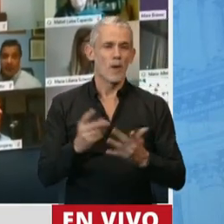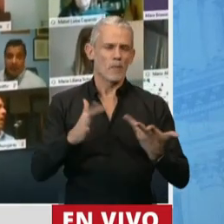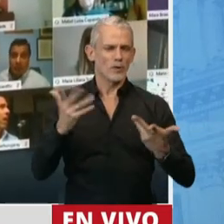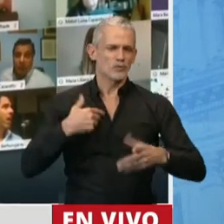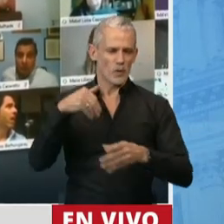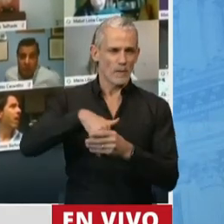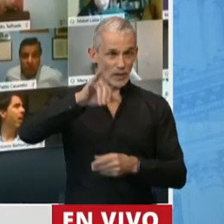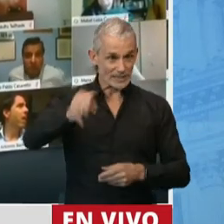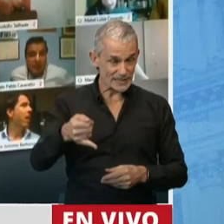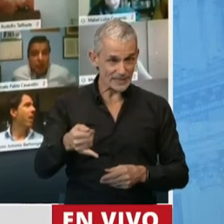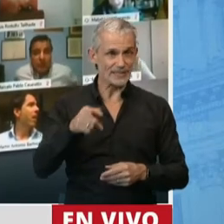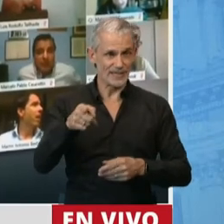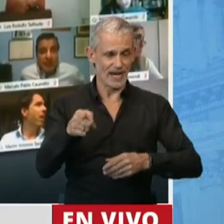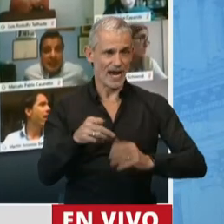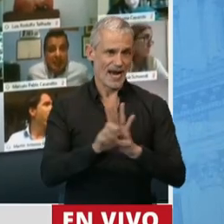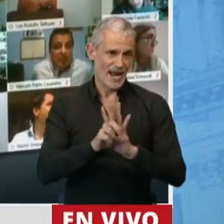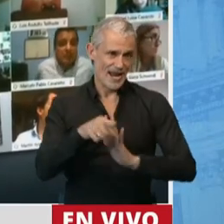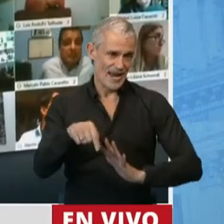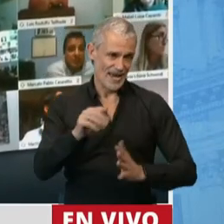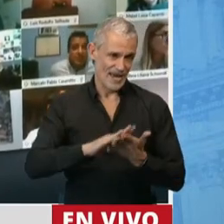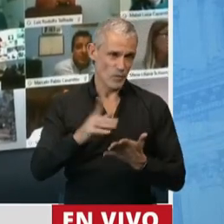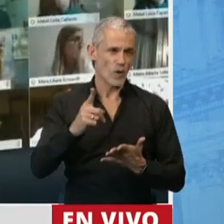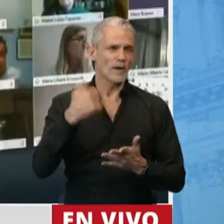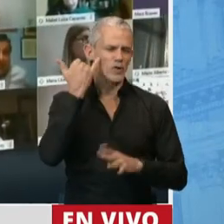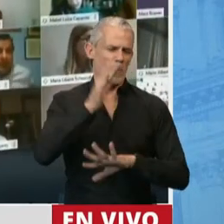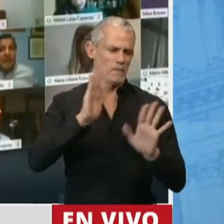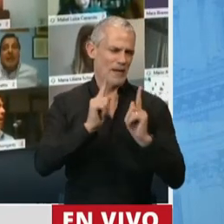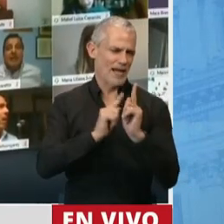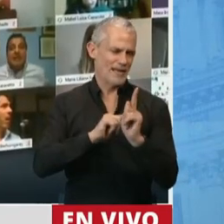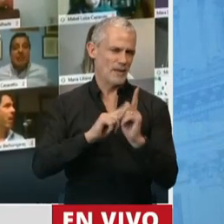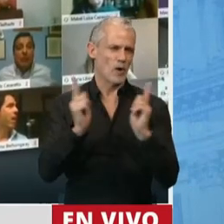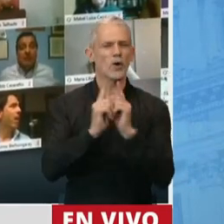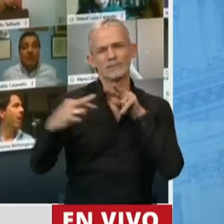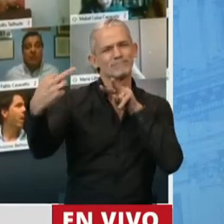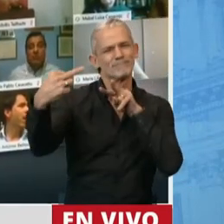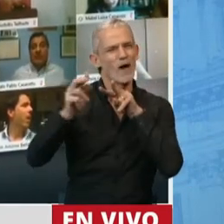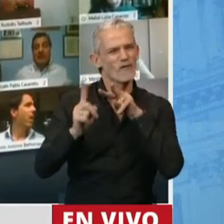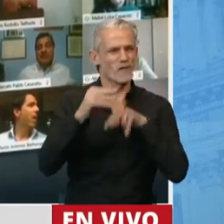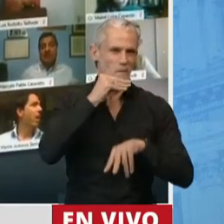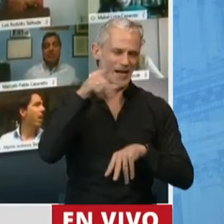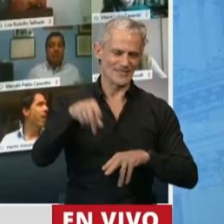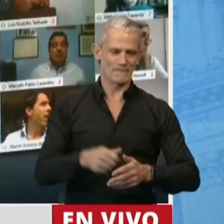que voy a votar favorablemente y no lo voy a distraer más y lo voy a seguir mirando. Muchas gracias.